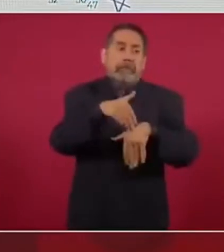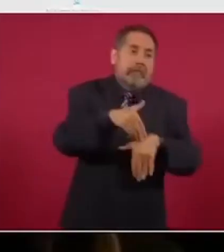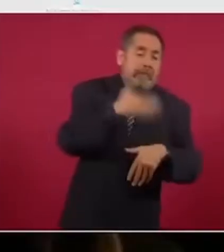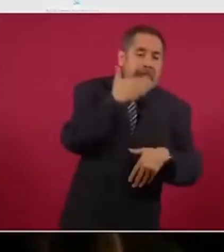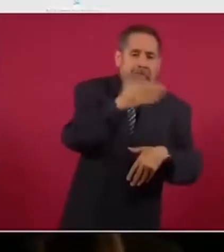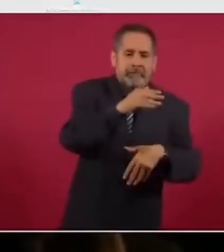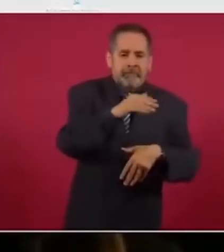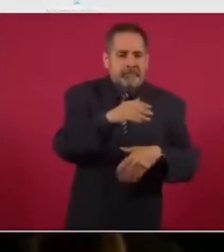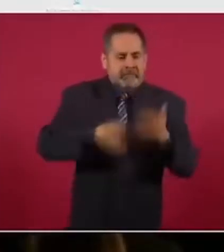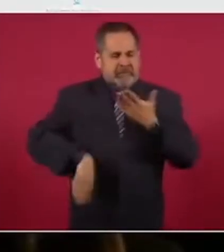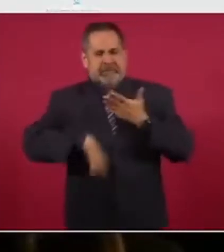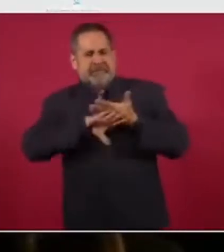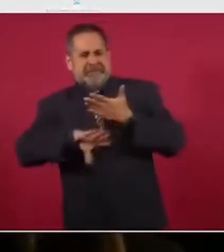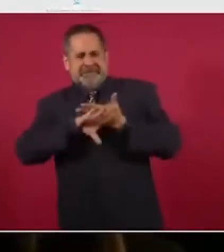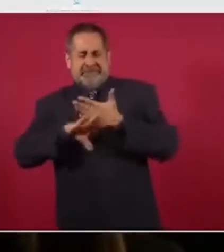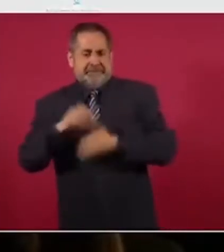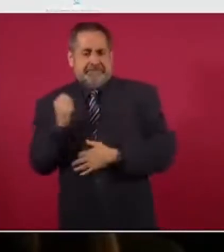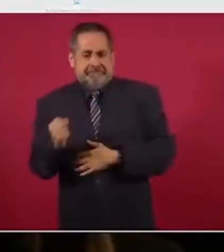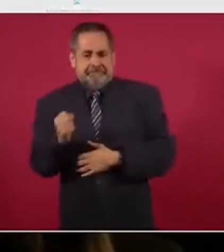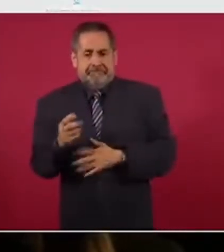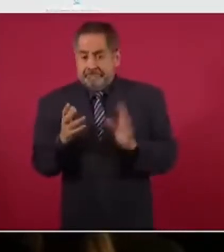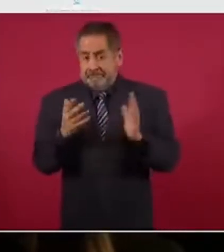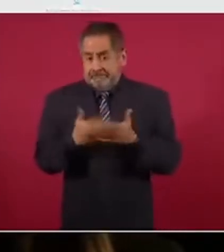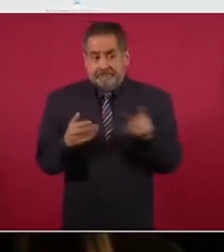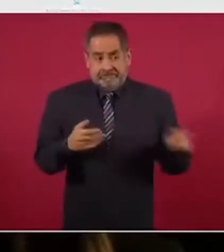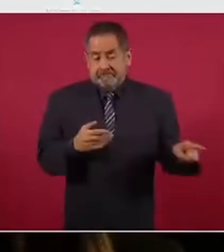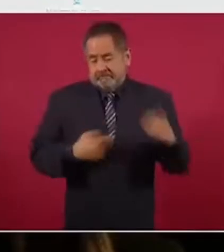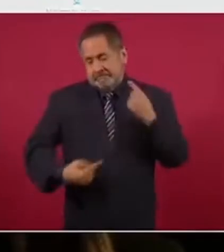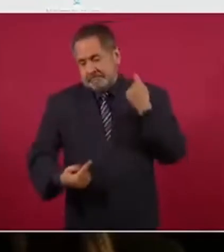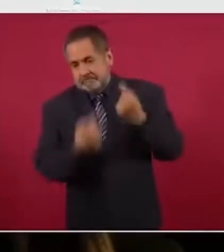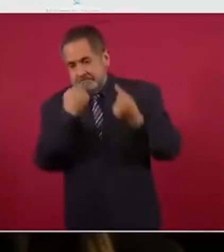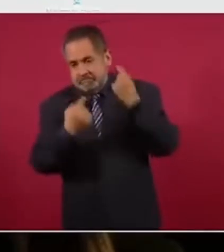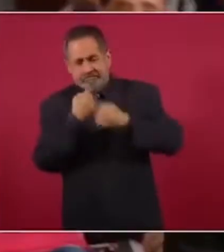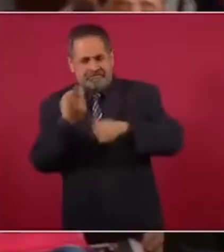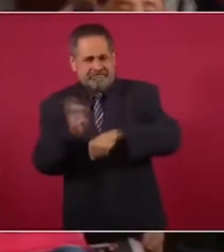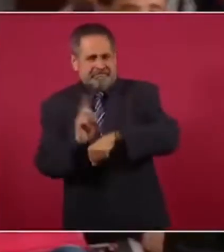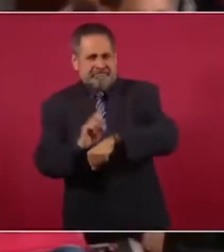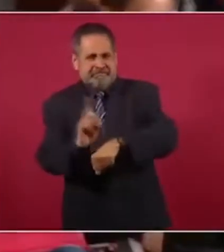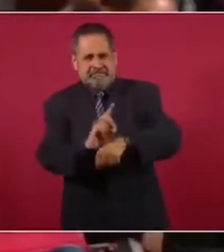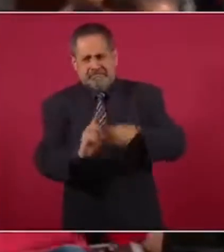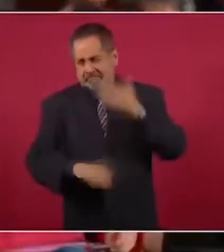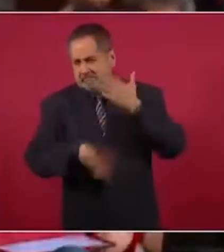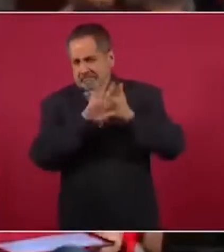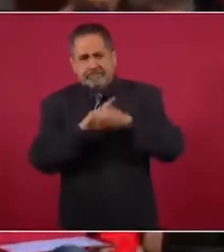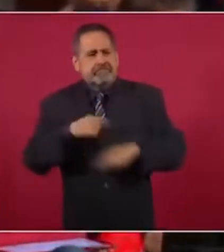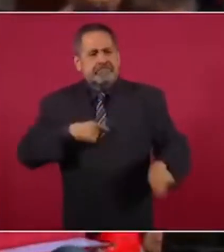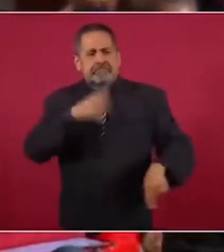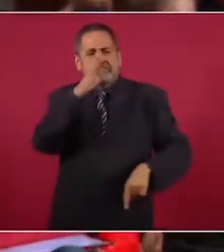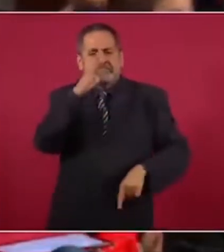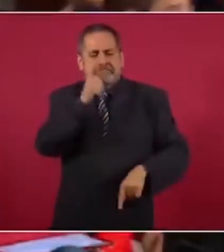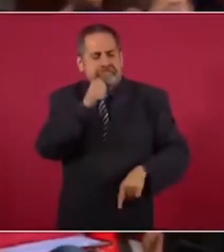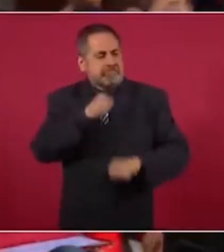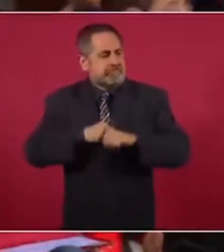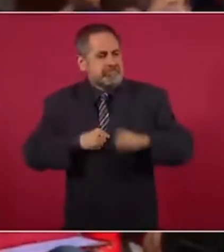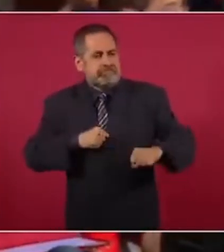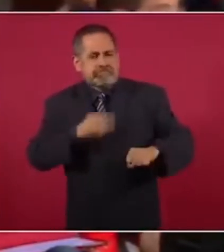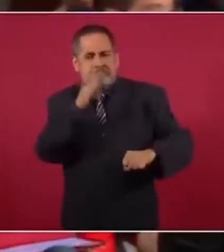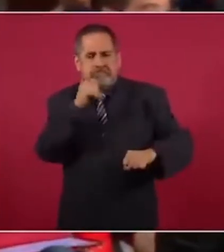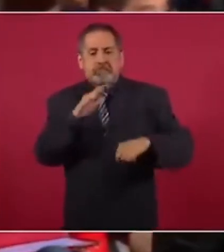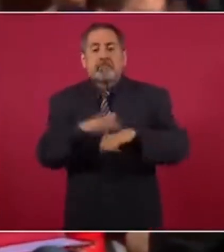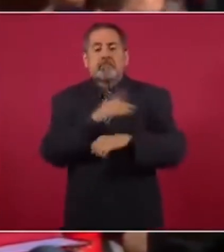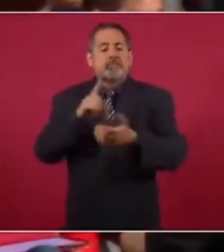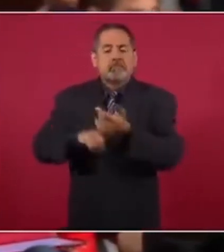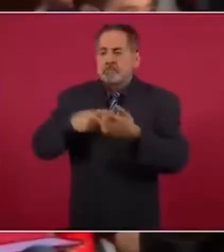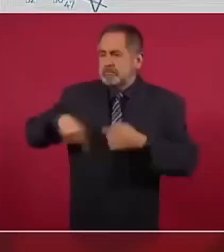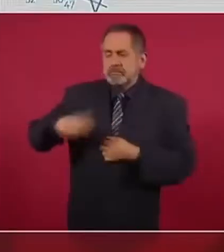gobernantes y que ahora se dedican a atacarnos día y noche, no han podido. ¿Y sabes por qué? Que lo tenemos